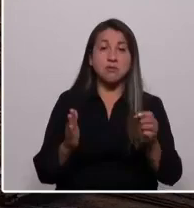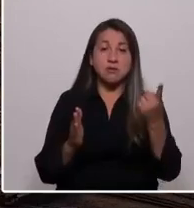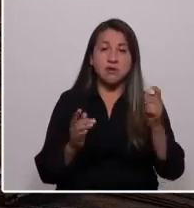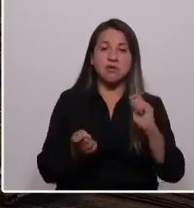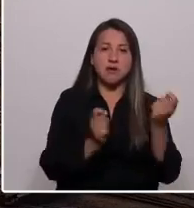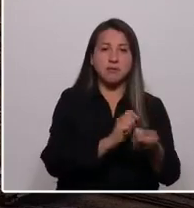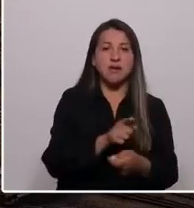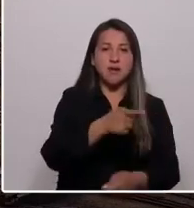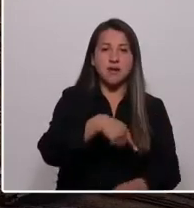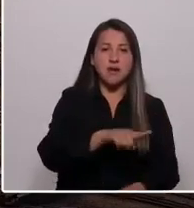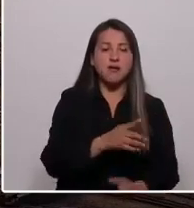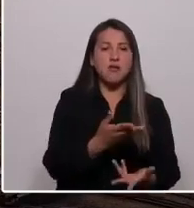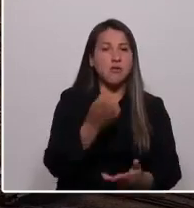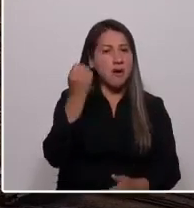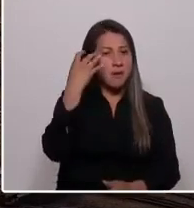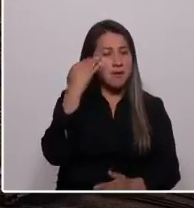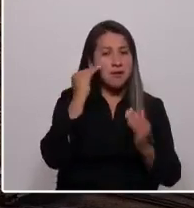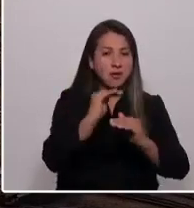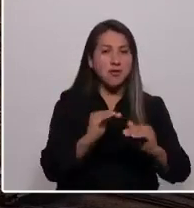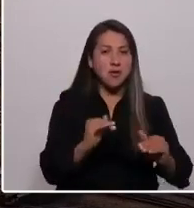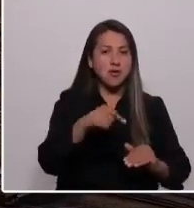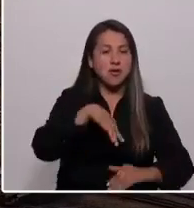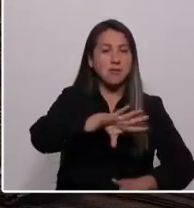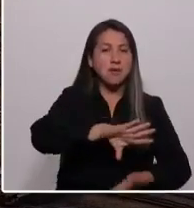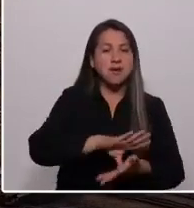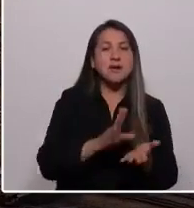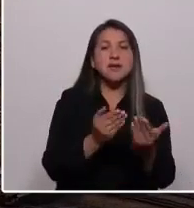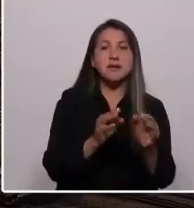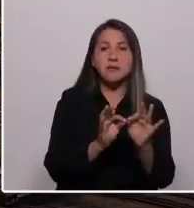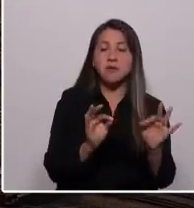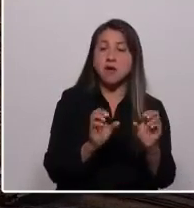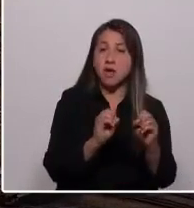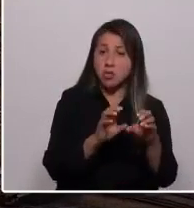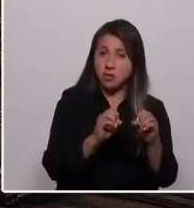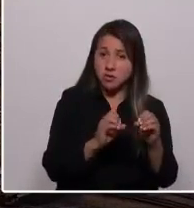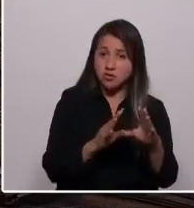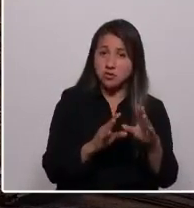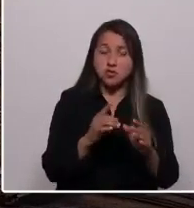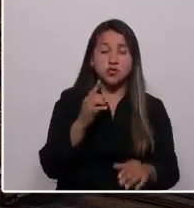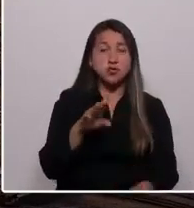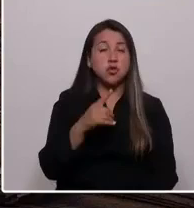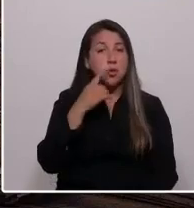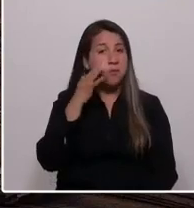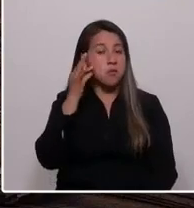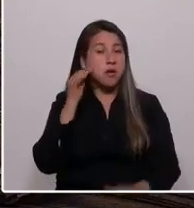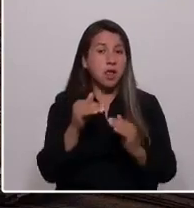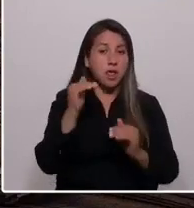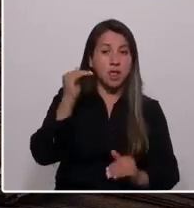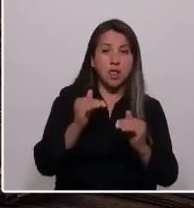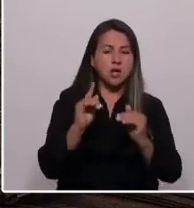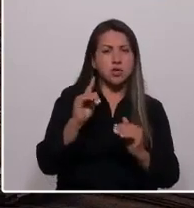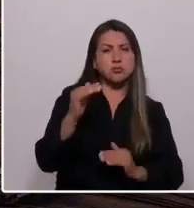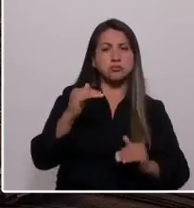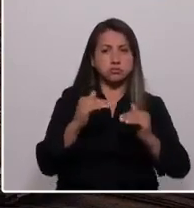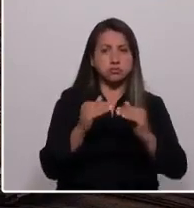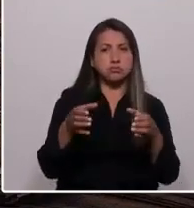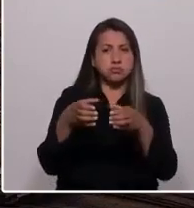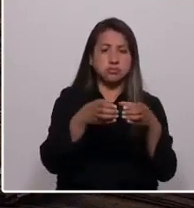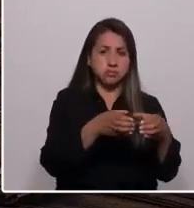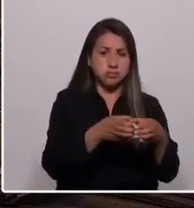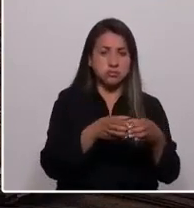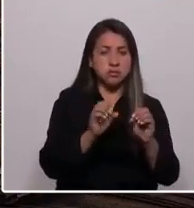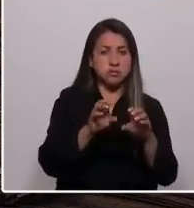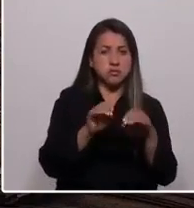manera en que aprenden las niñeces de este país. Necesitamos una educación no sexista, inclusiva, ecológica, una educación sexual integral,